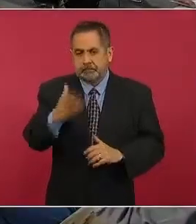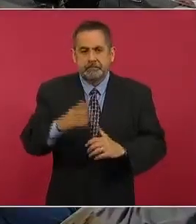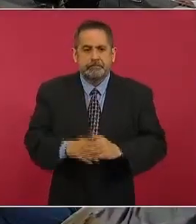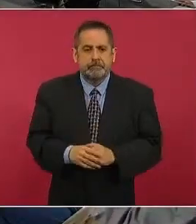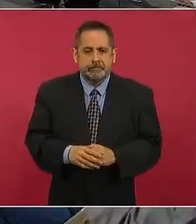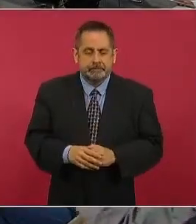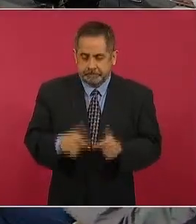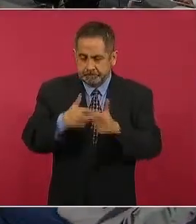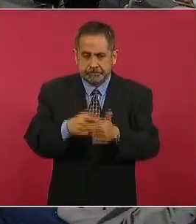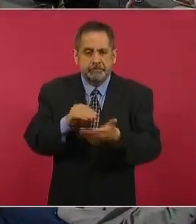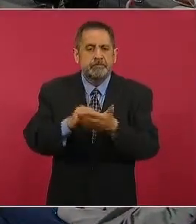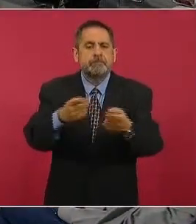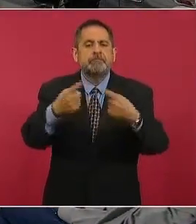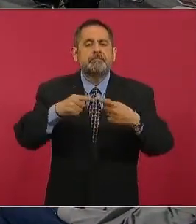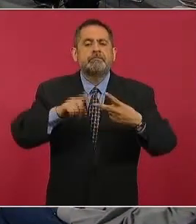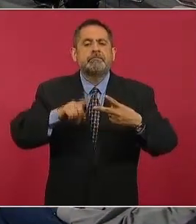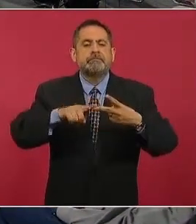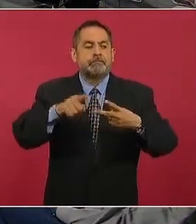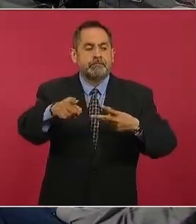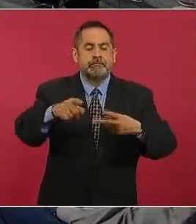seguimos ¿quién sigue?